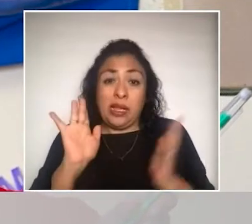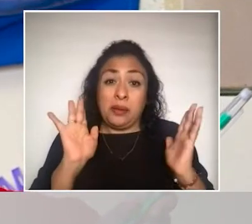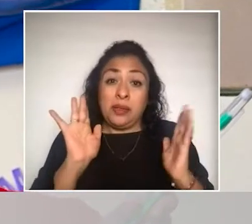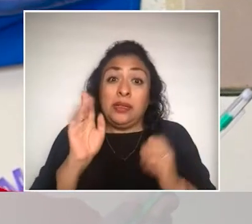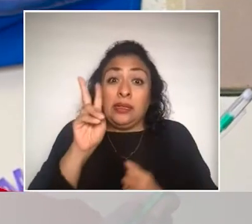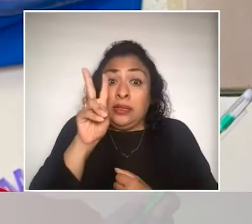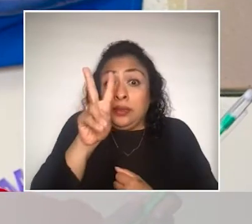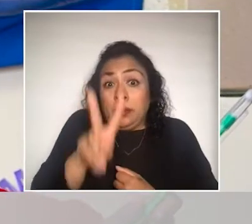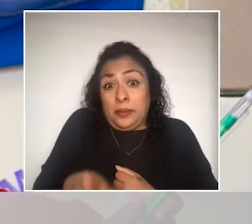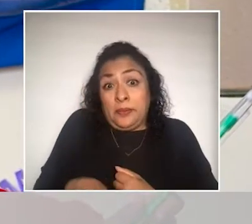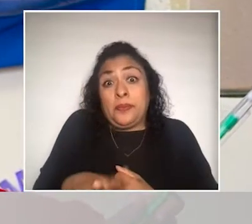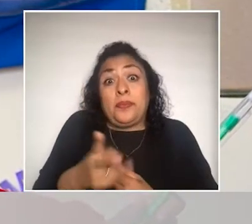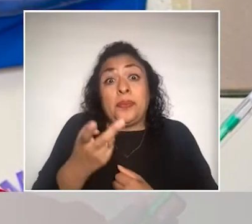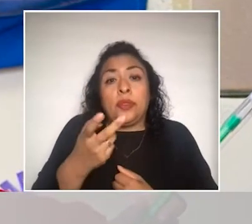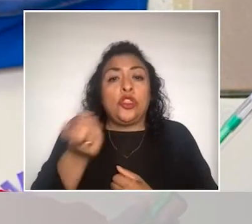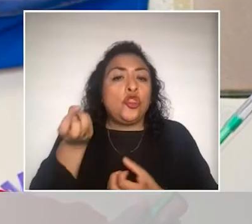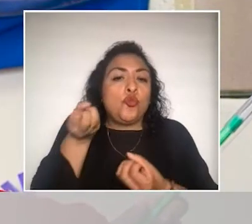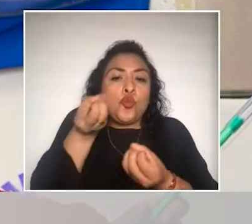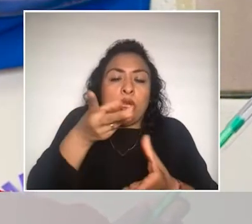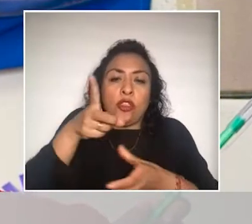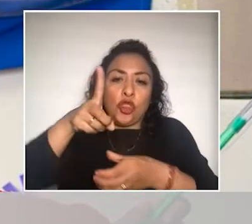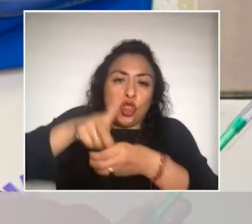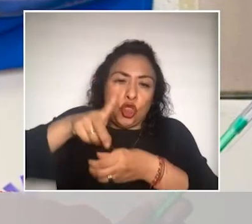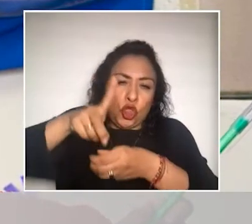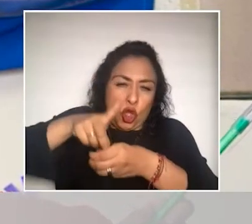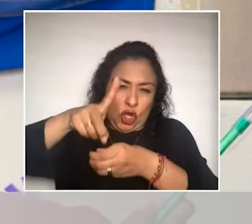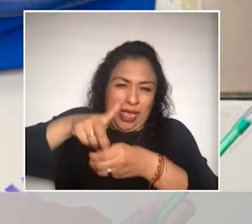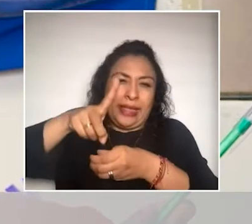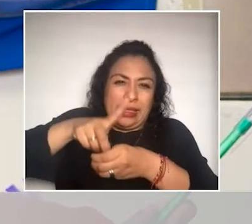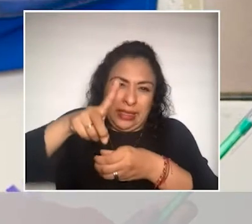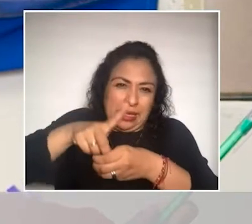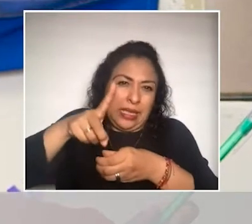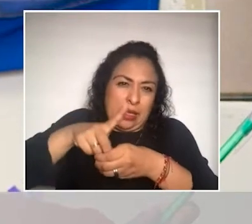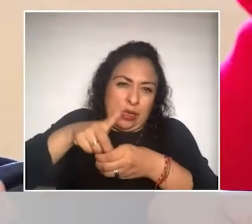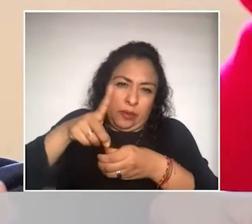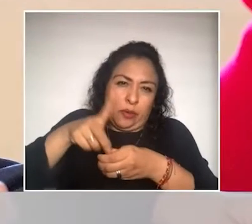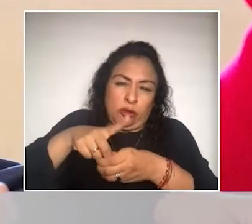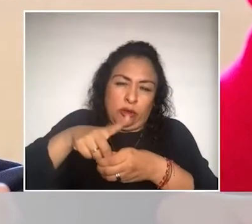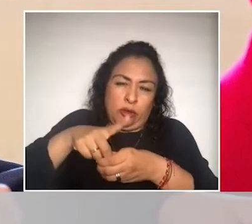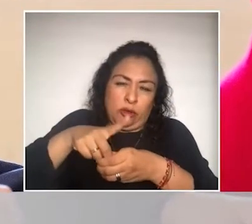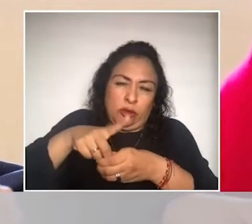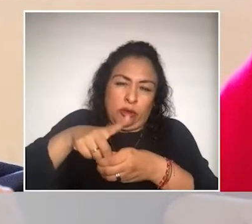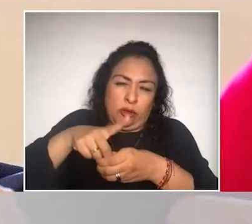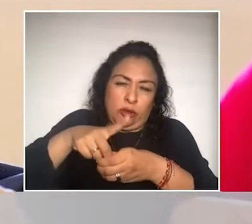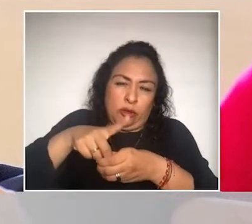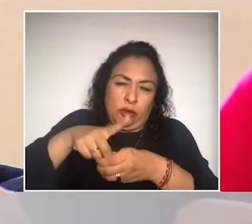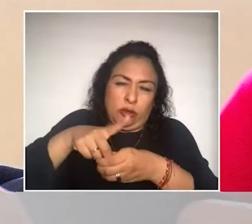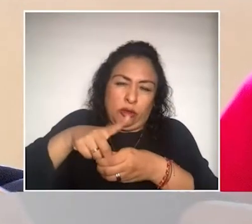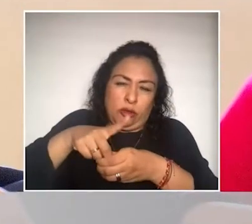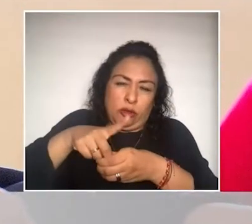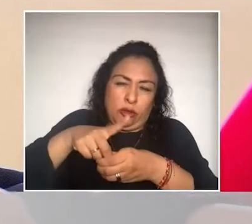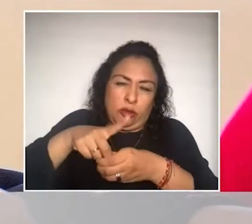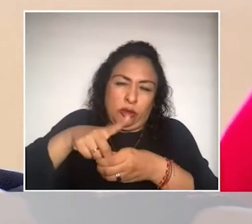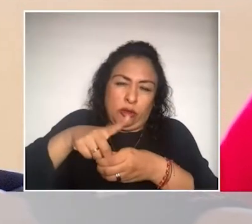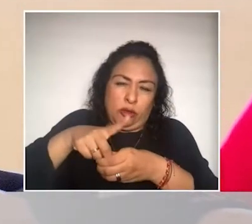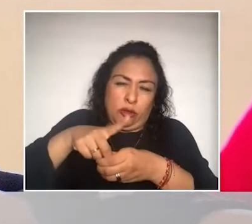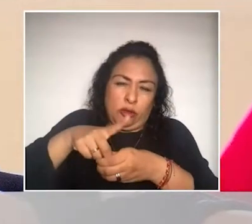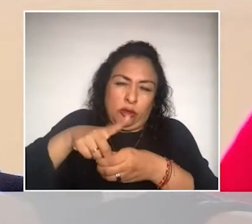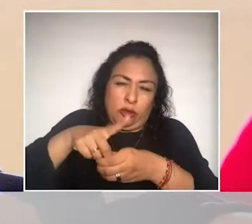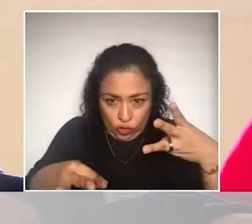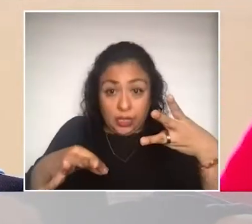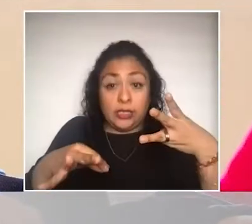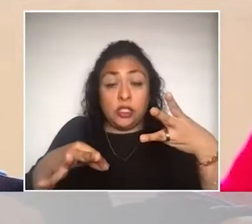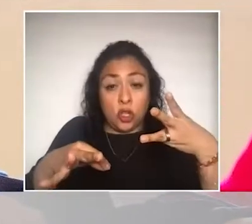francamente, realmente son donativos de todas estas partes quienes apoyan al Ipliap. Y,